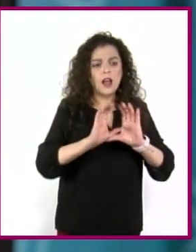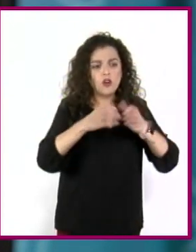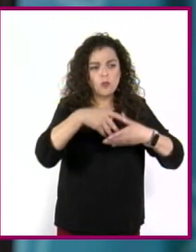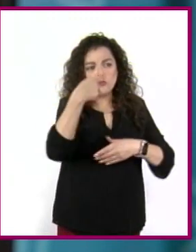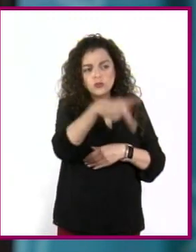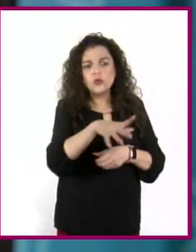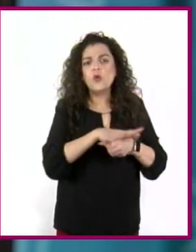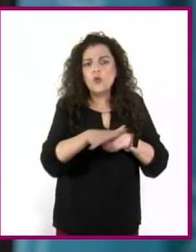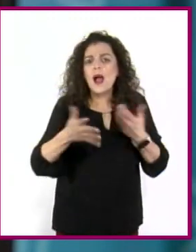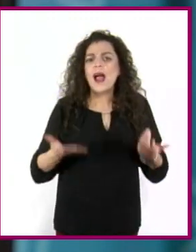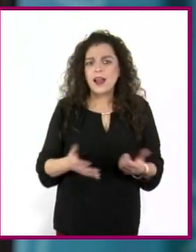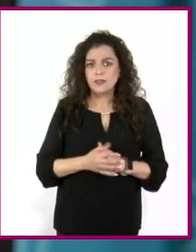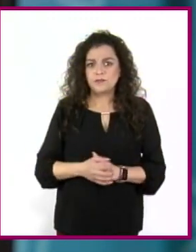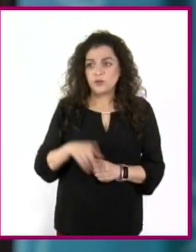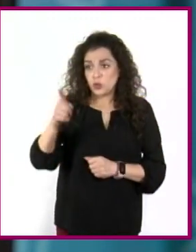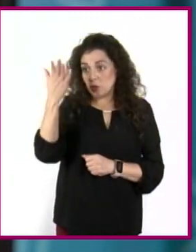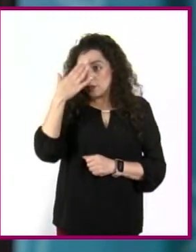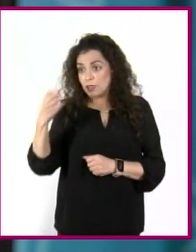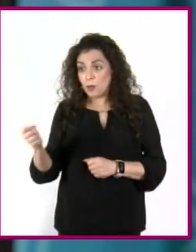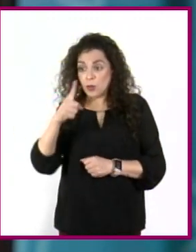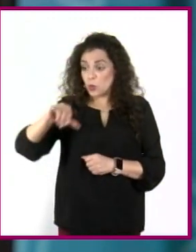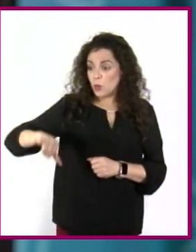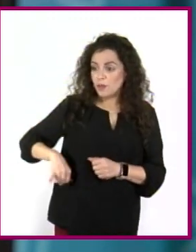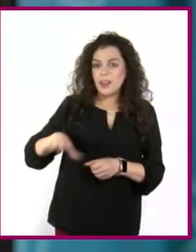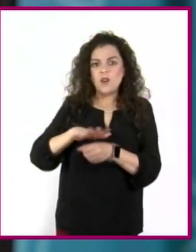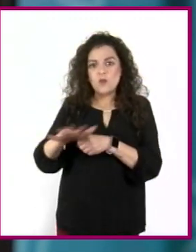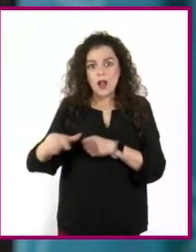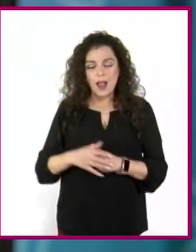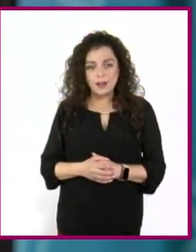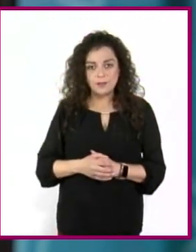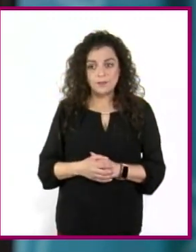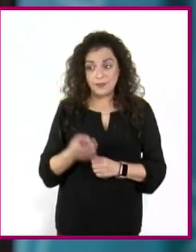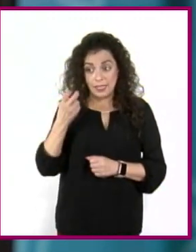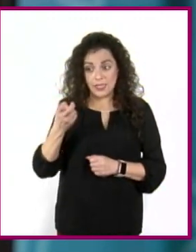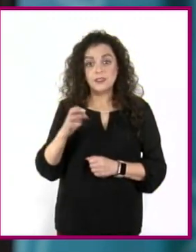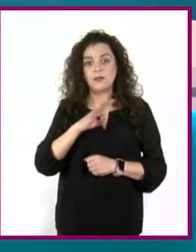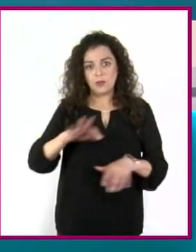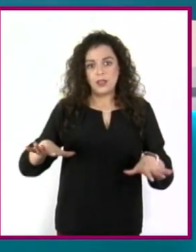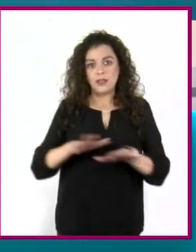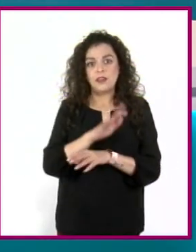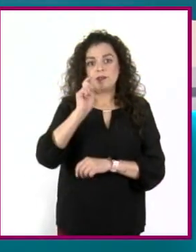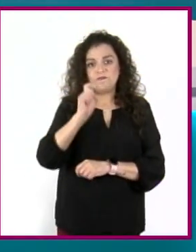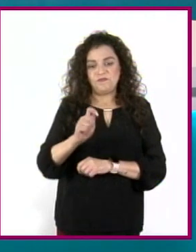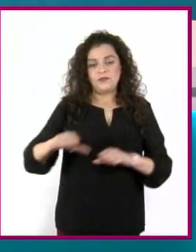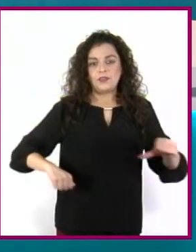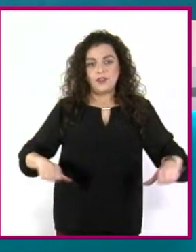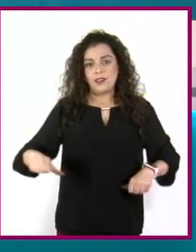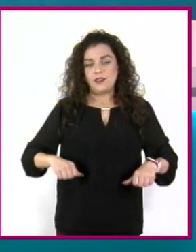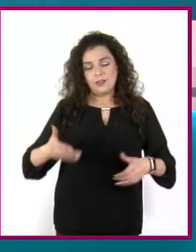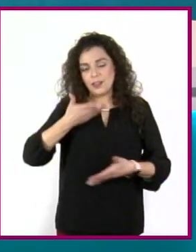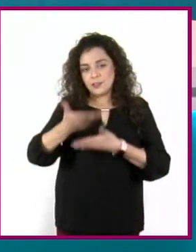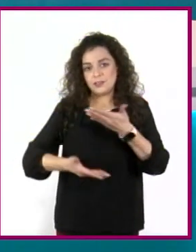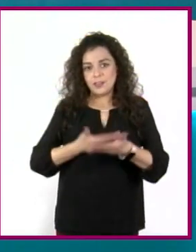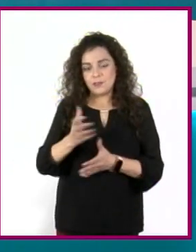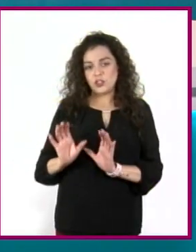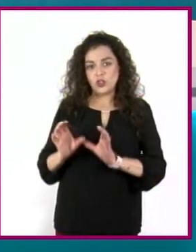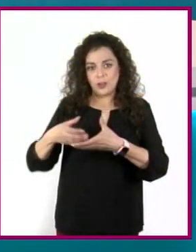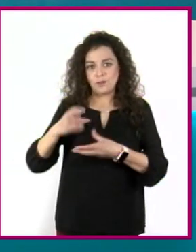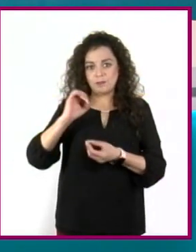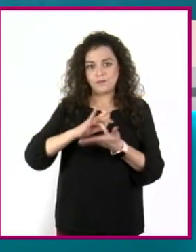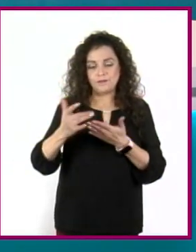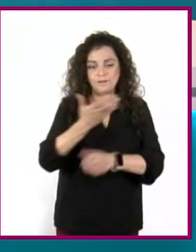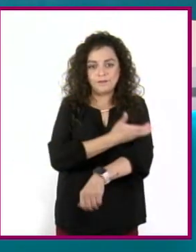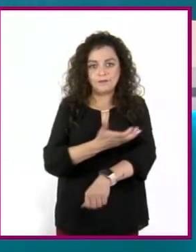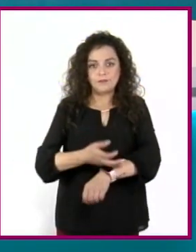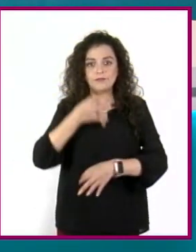son tus intereses y tus habilidades? Convierte tus opciones en acción de servicio comunitario. Muchas gracias por acompañarnos en otra emisión del